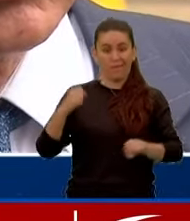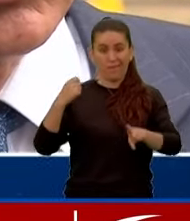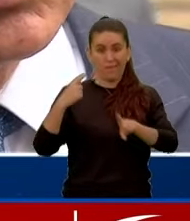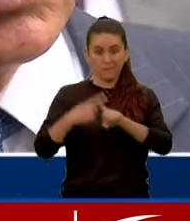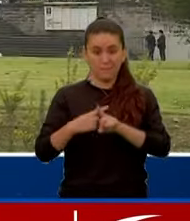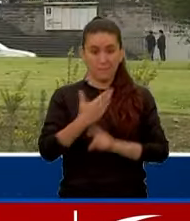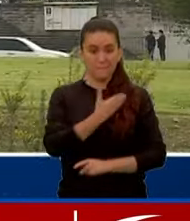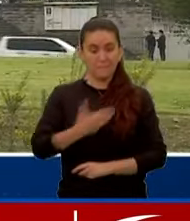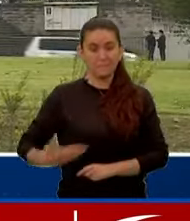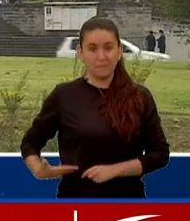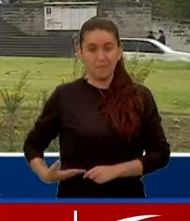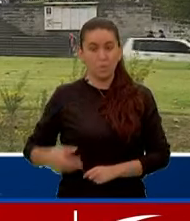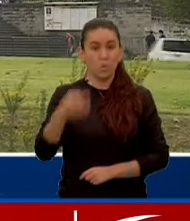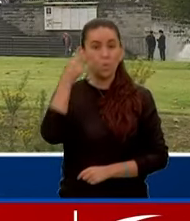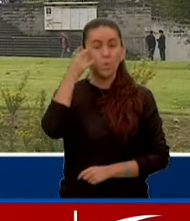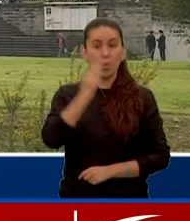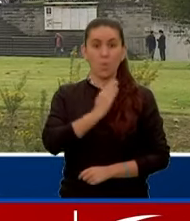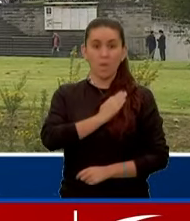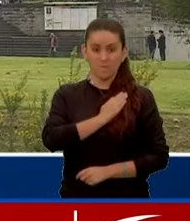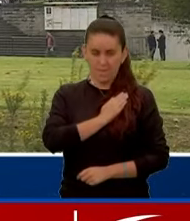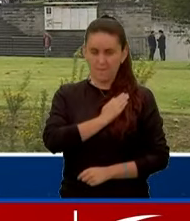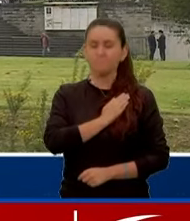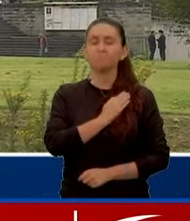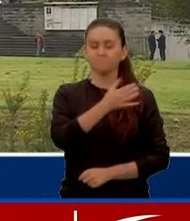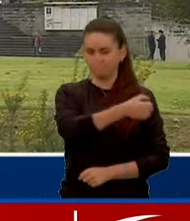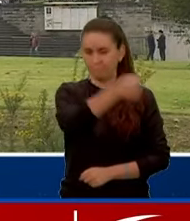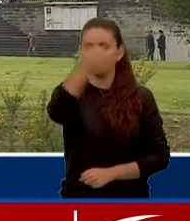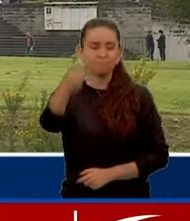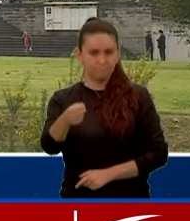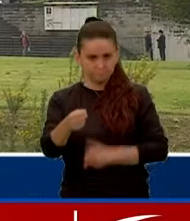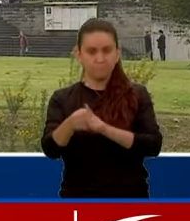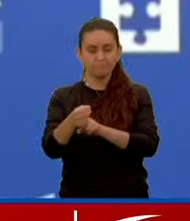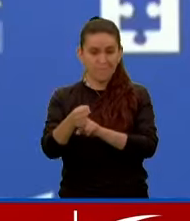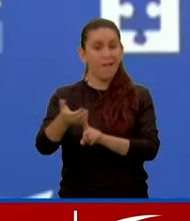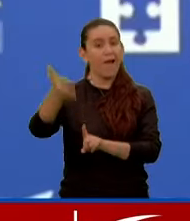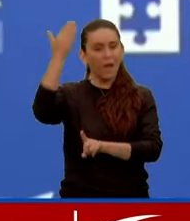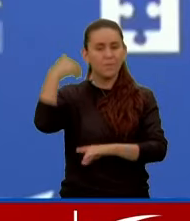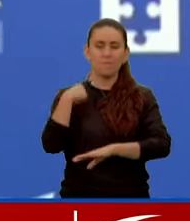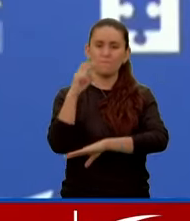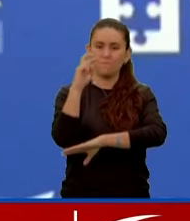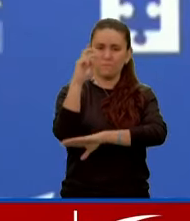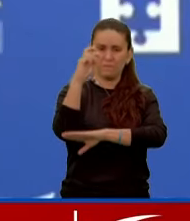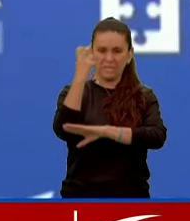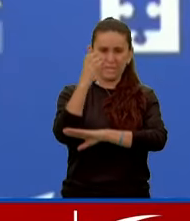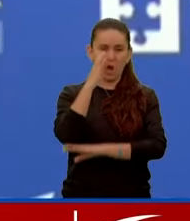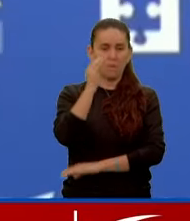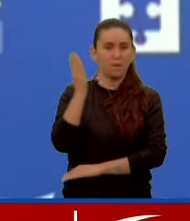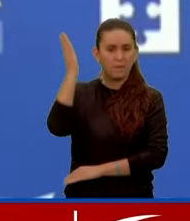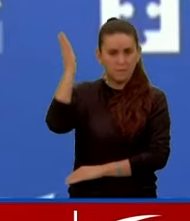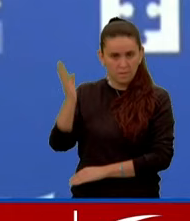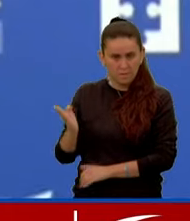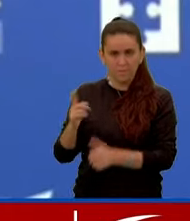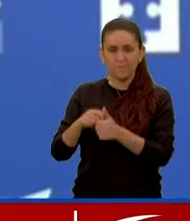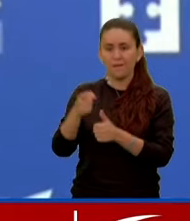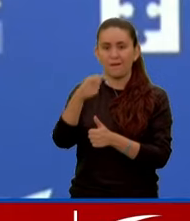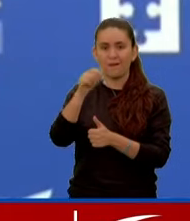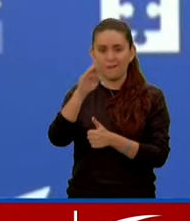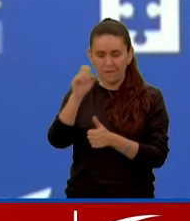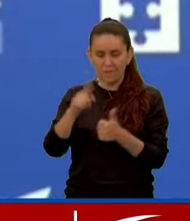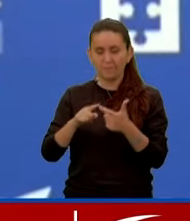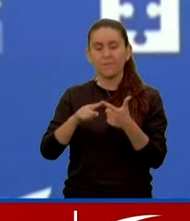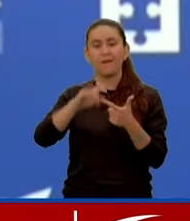Álvaro Uribe Vélez es determinador. En ocasiones anteriores, fiscales como Gabriel Jaimes y Javier Cárdenas